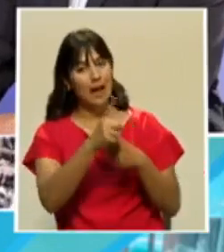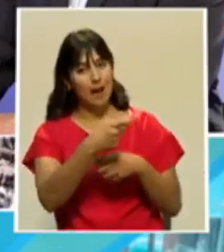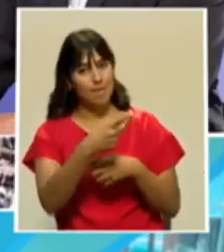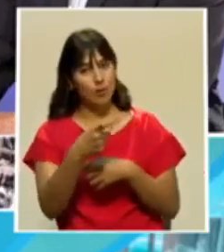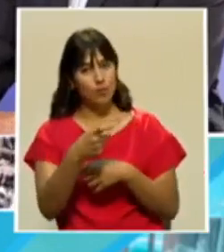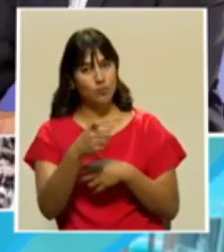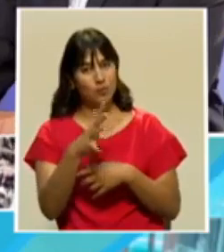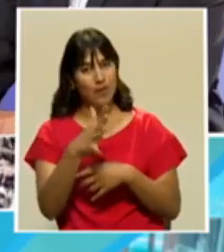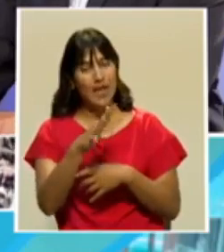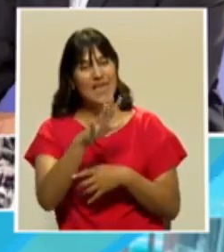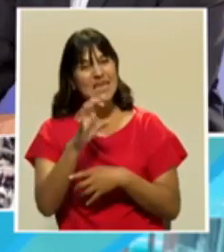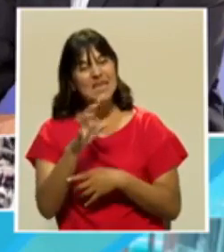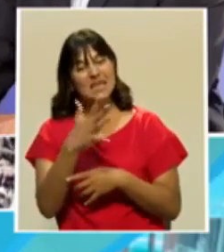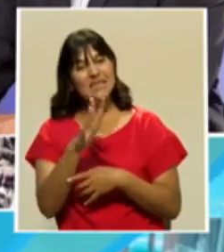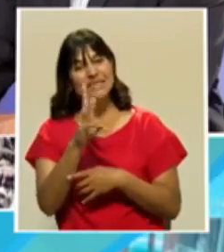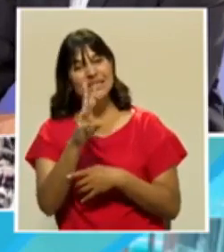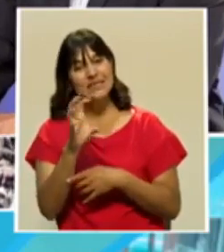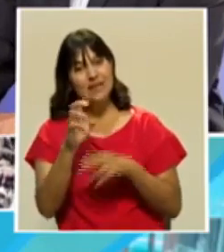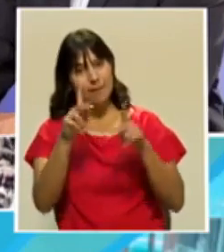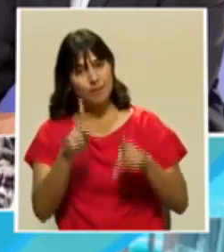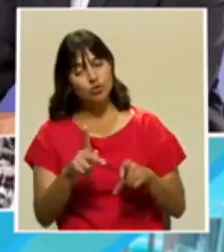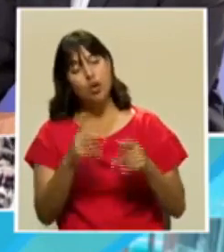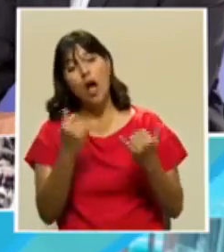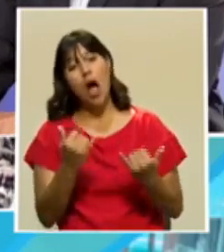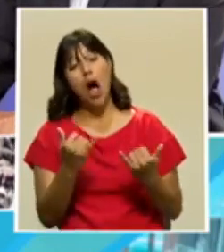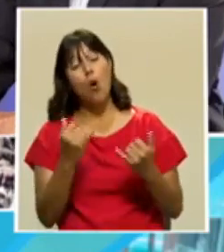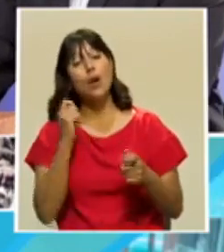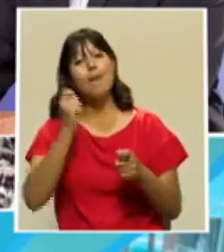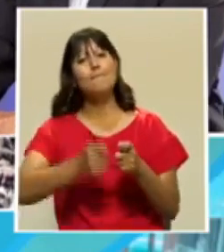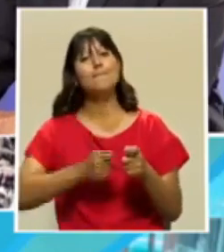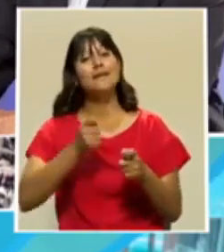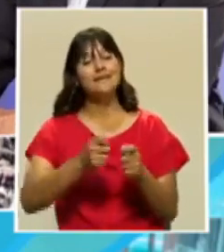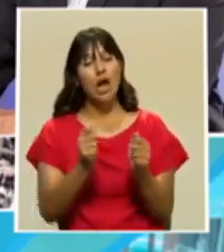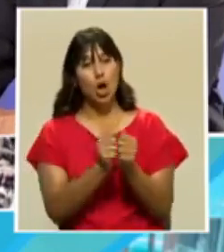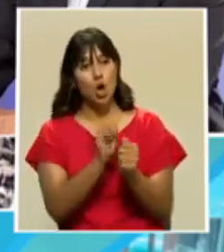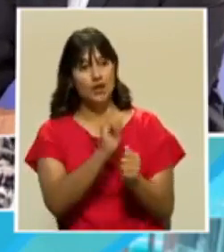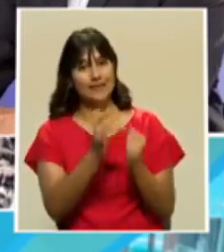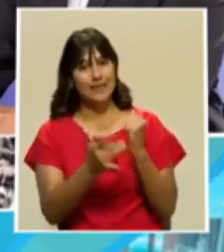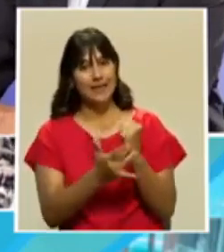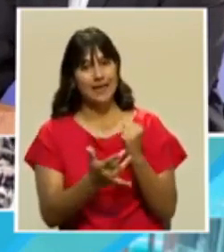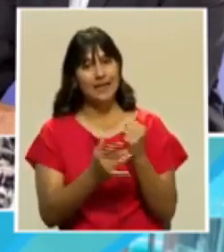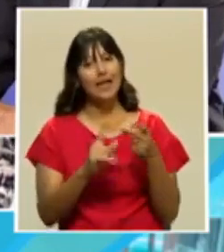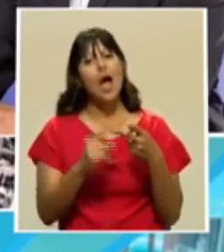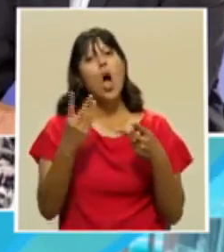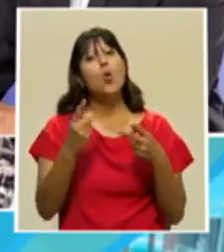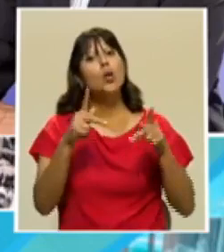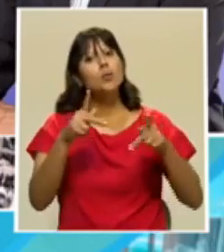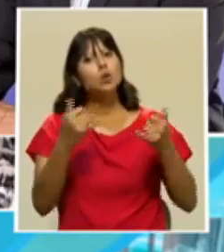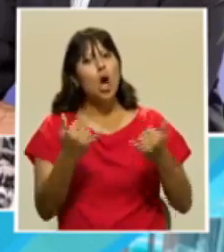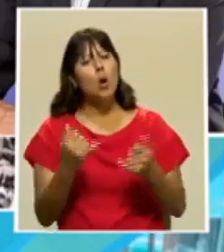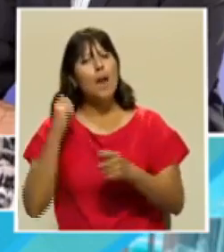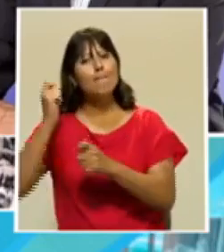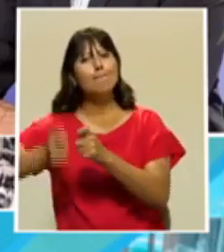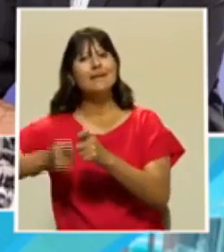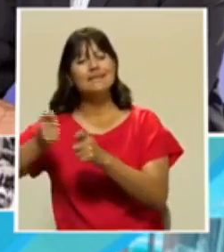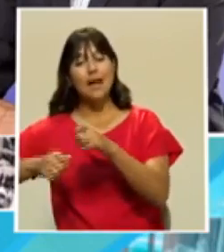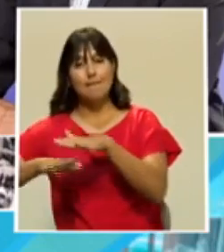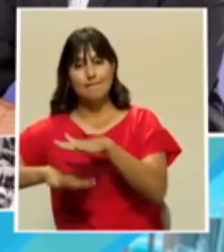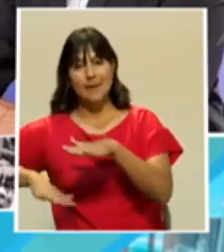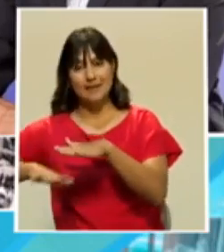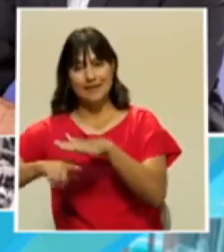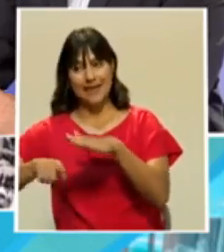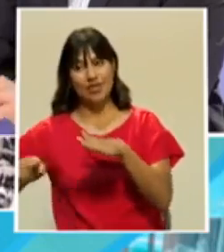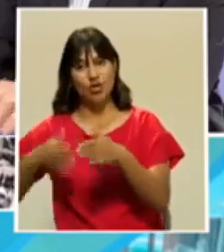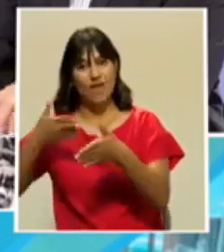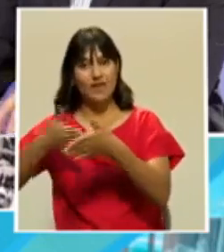personas en pesca de arrastre. ¿Cuánto es la gente que se dedica a pesca artesanal, que se ve perjudicada seriamente por la pesca de